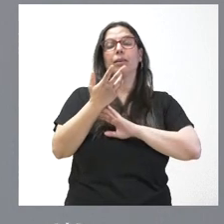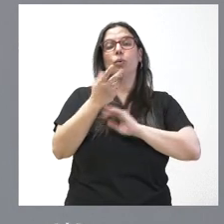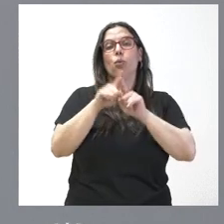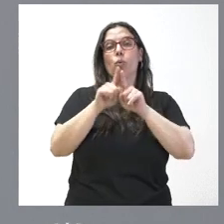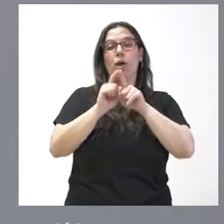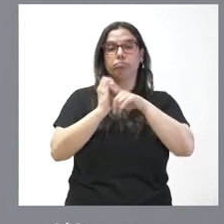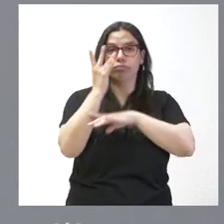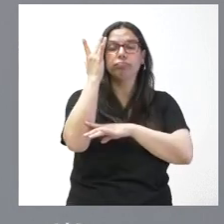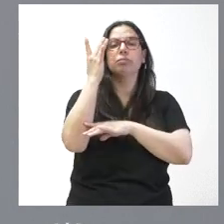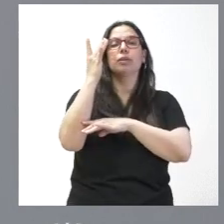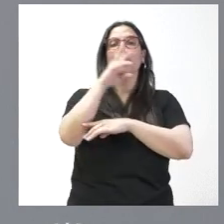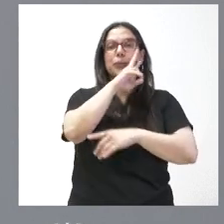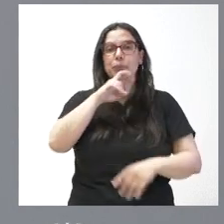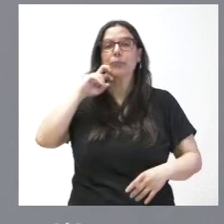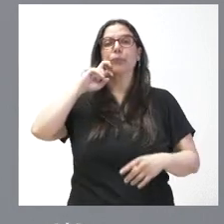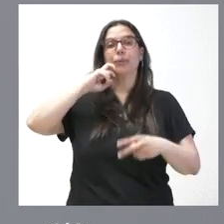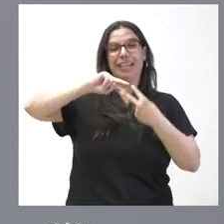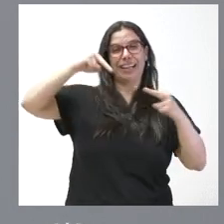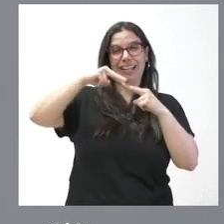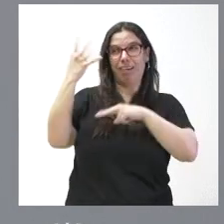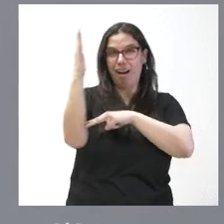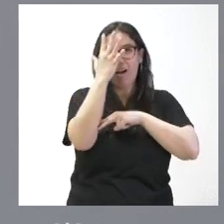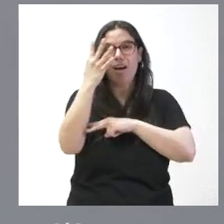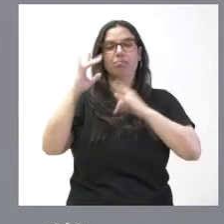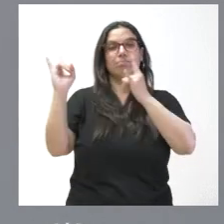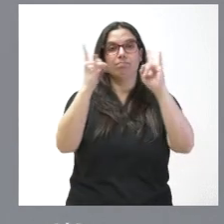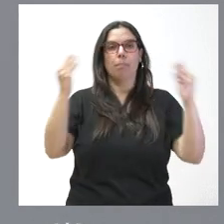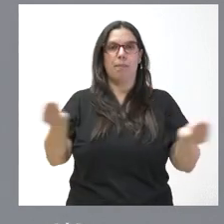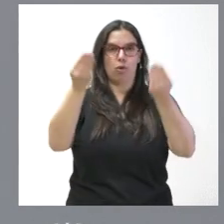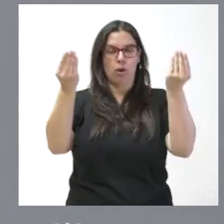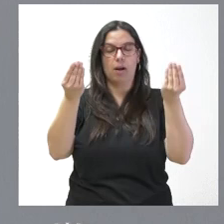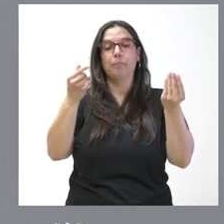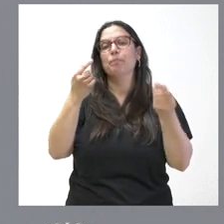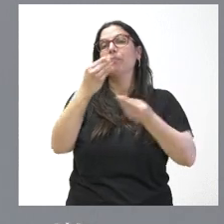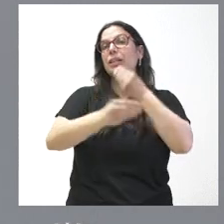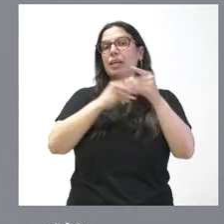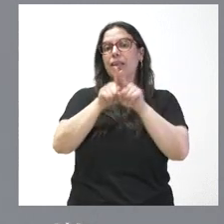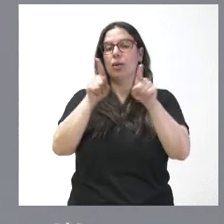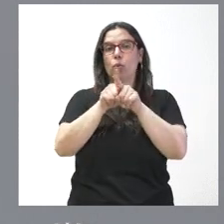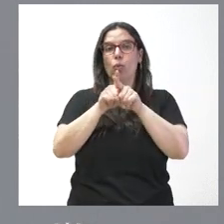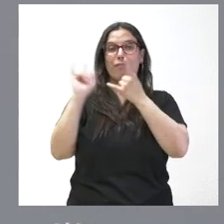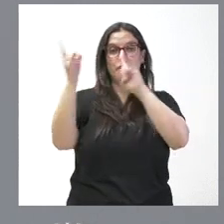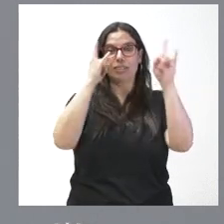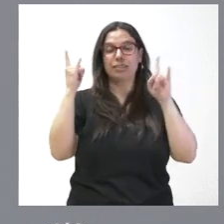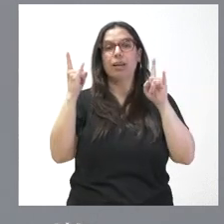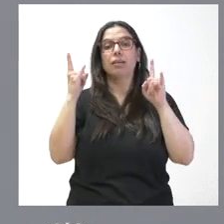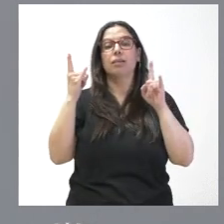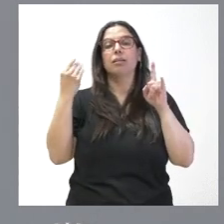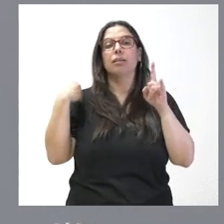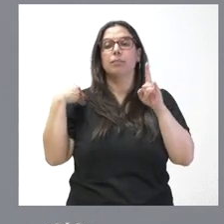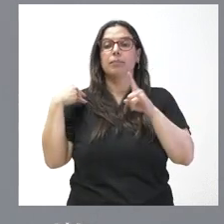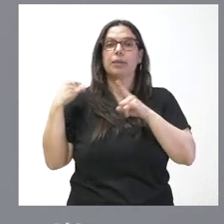en nuestra comunidad autónoma. Se realizarán trabajos en materia de planta forestal para la recuperación de la cubierta